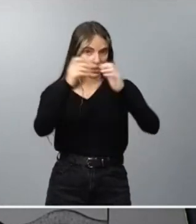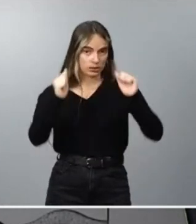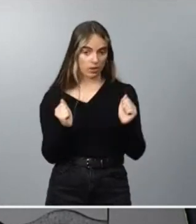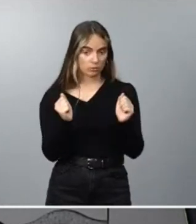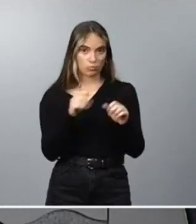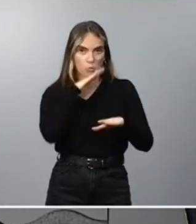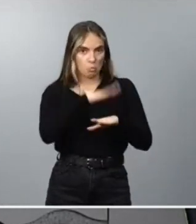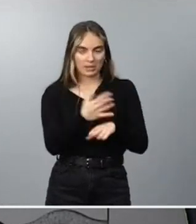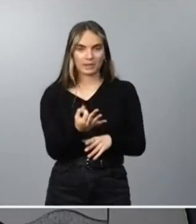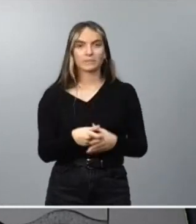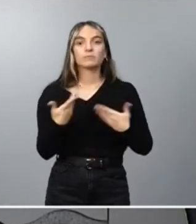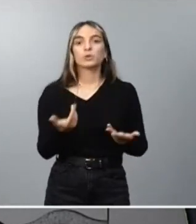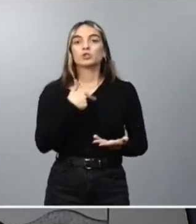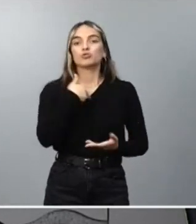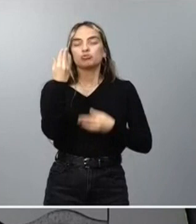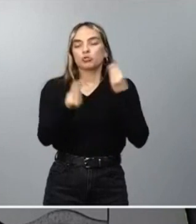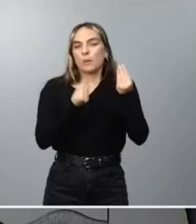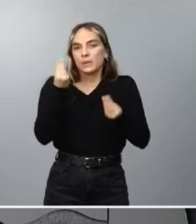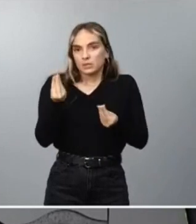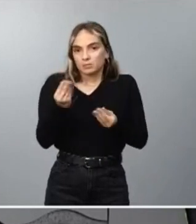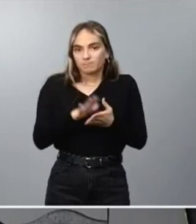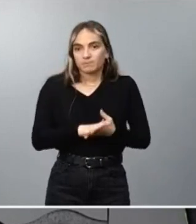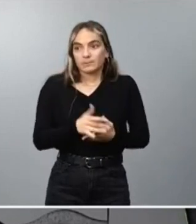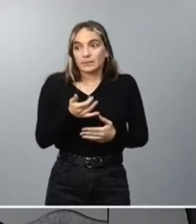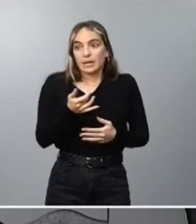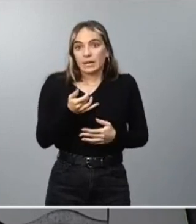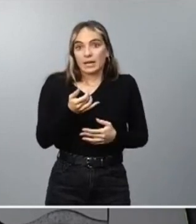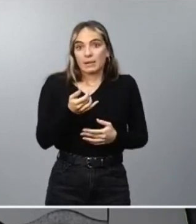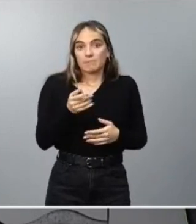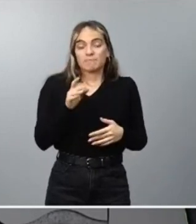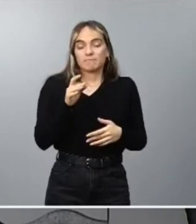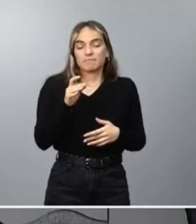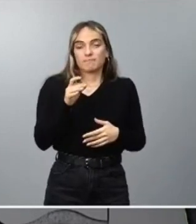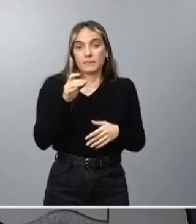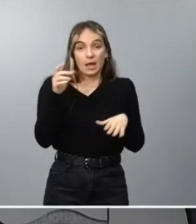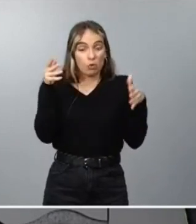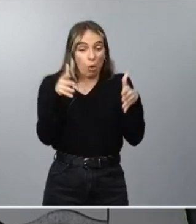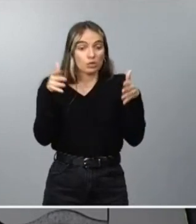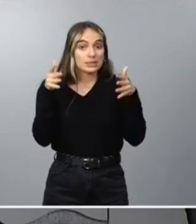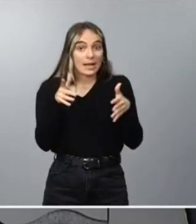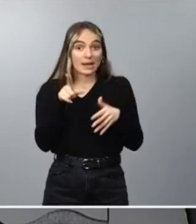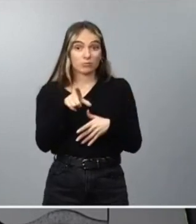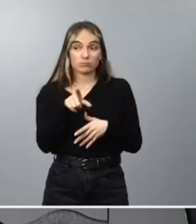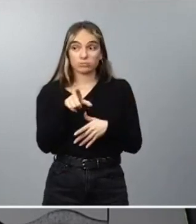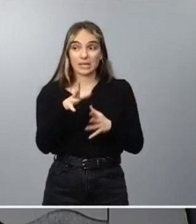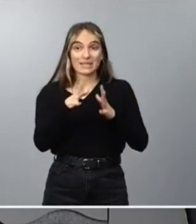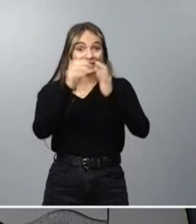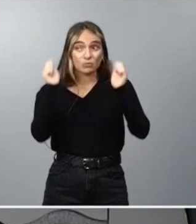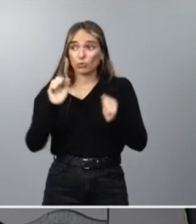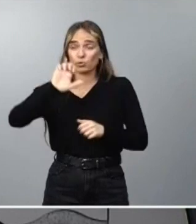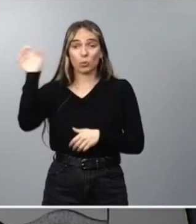Así que yo creo que, o bien el comisario, perdón, el consejero, no entiende cómo funcionan las instituciones